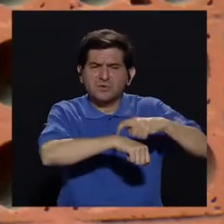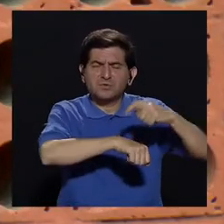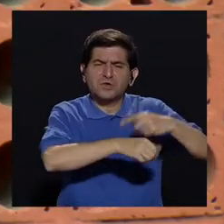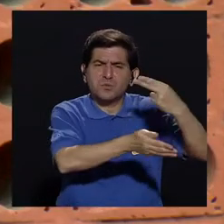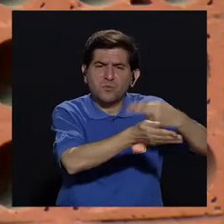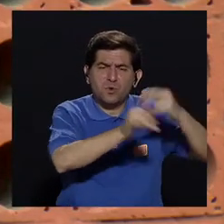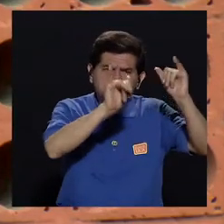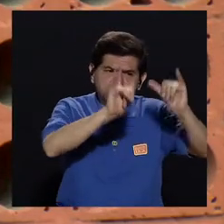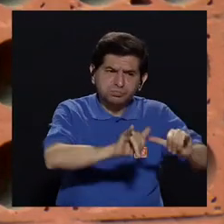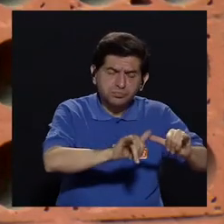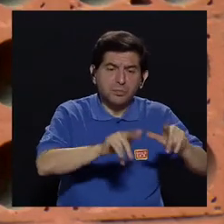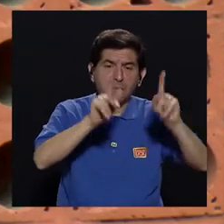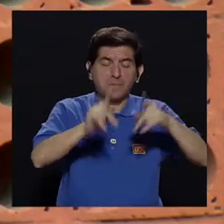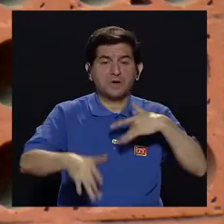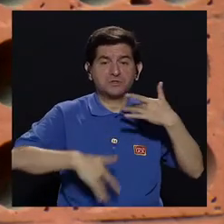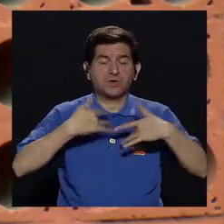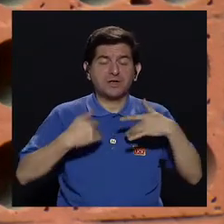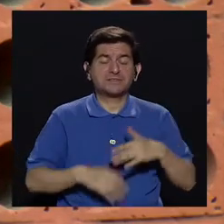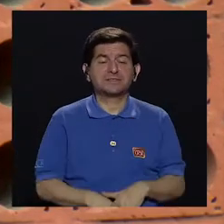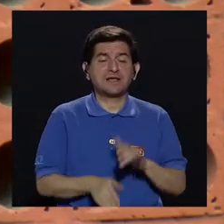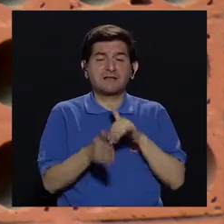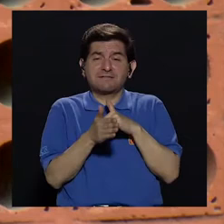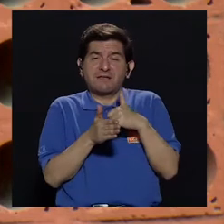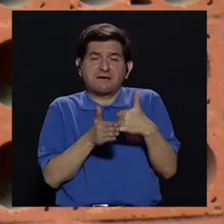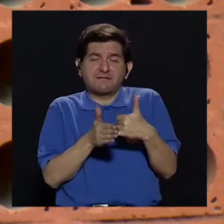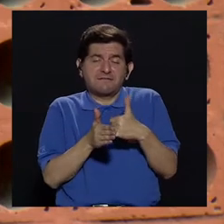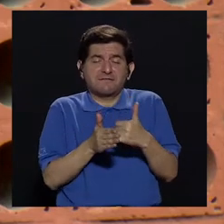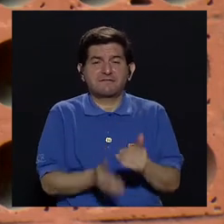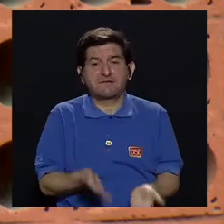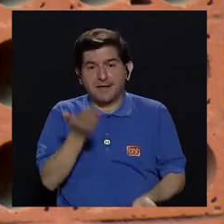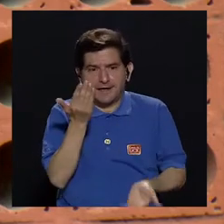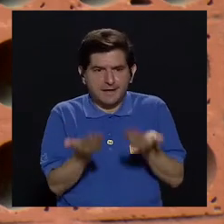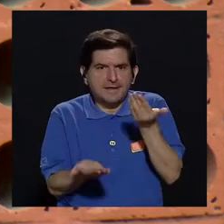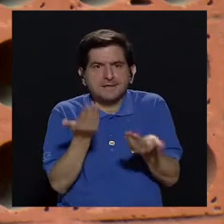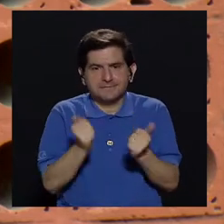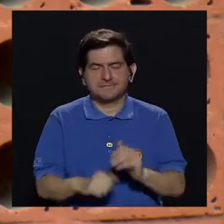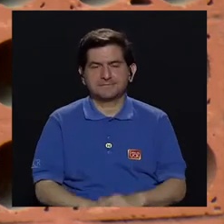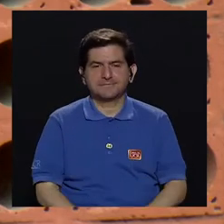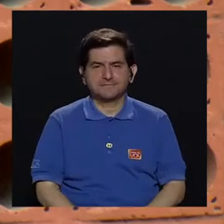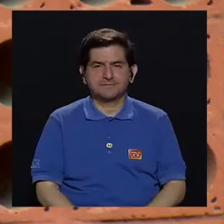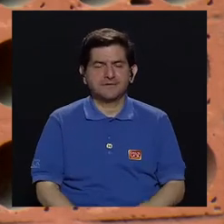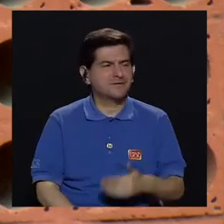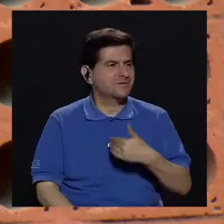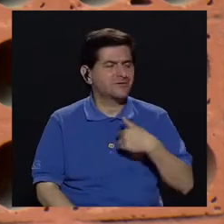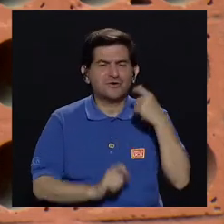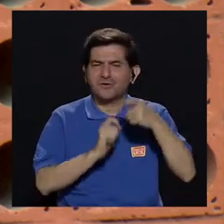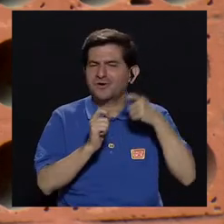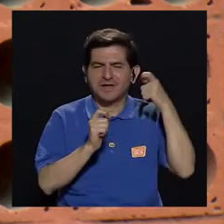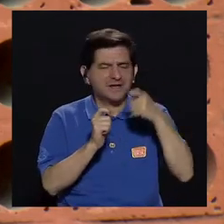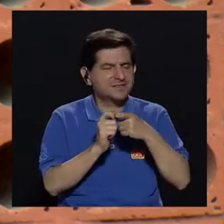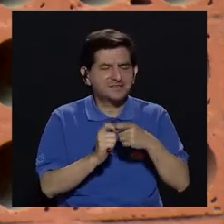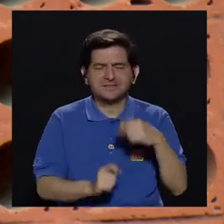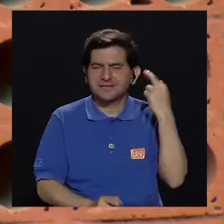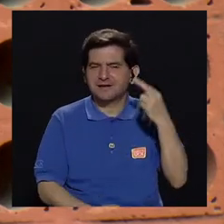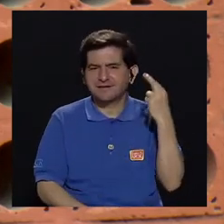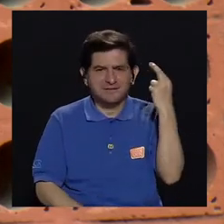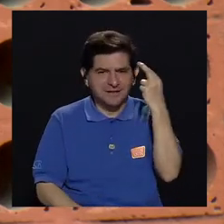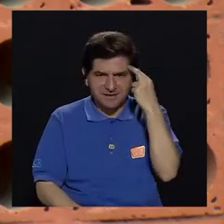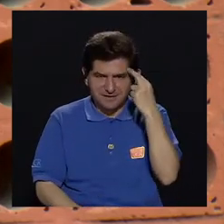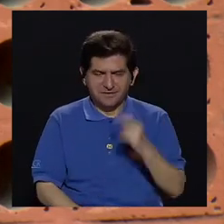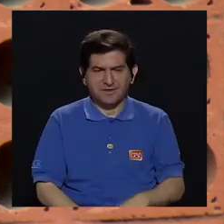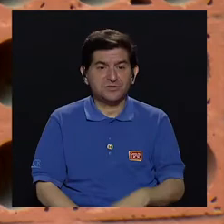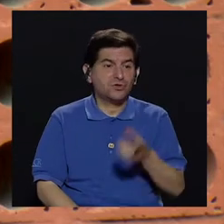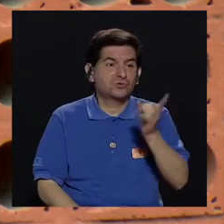algo, estuvo hospitalizado, entonces la persona se siente vulnerable. Entonces puede ser que existe. En realidad no tenemos un factor